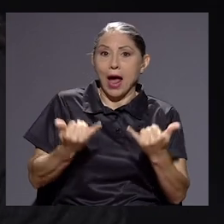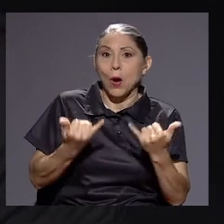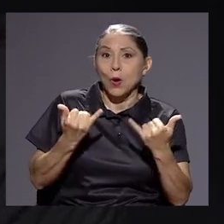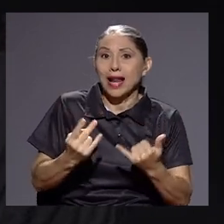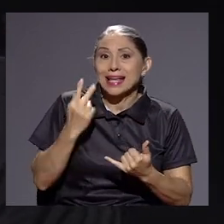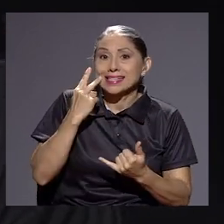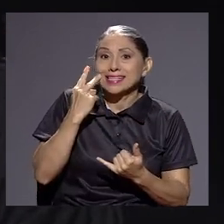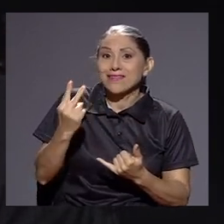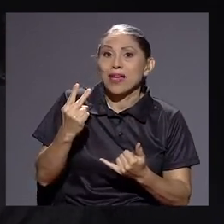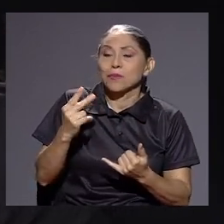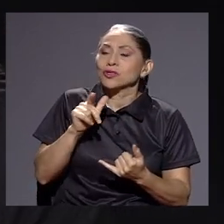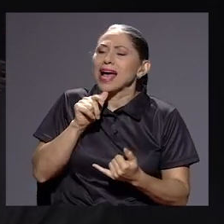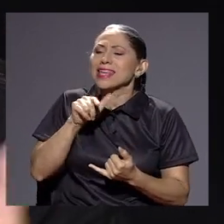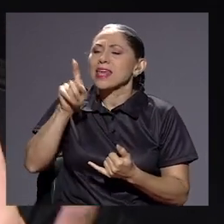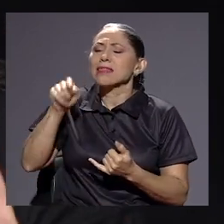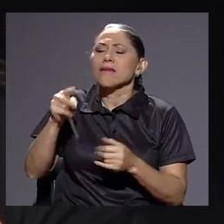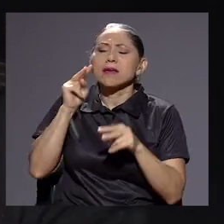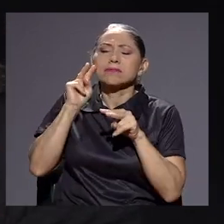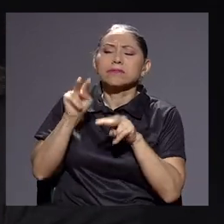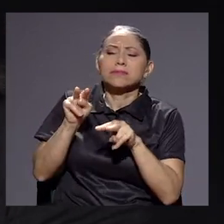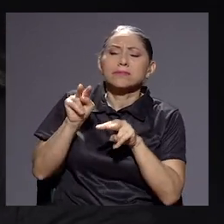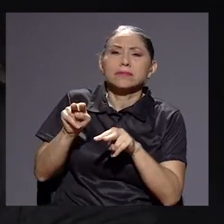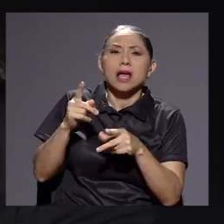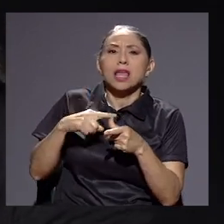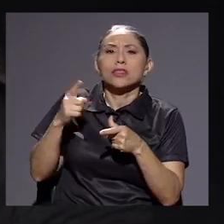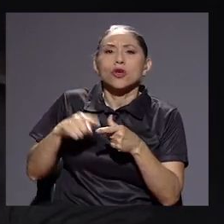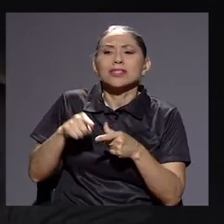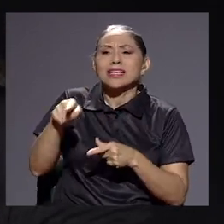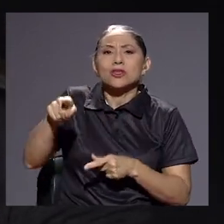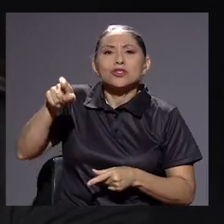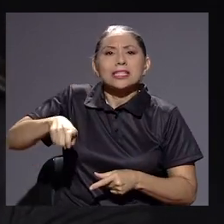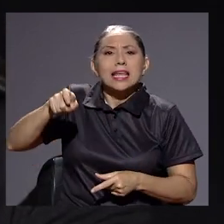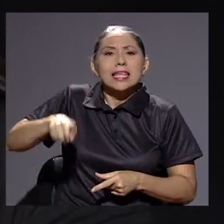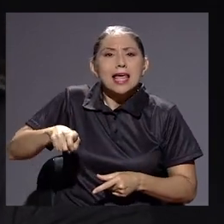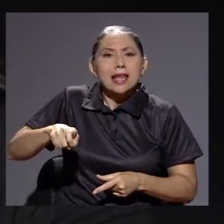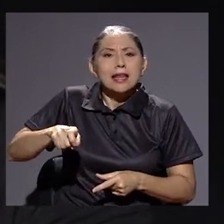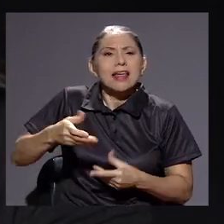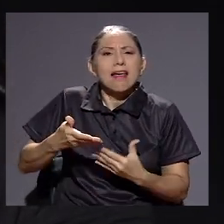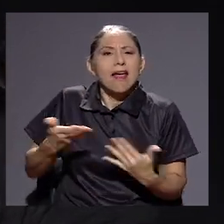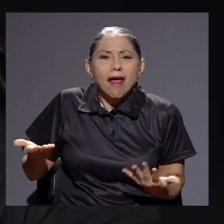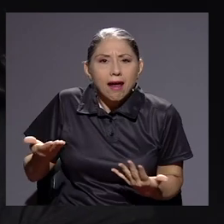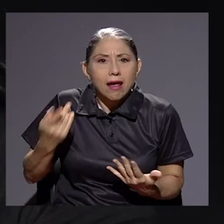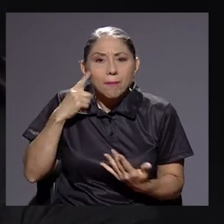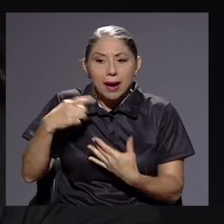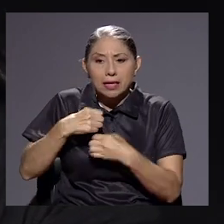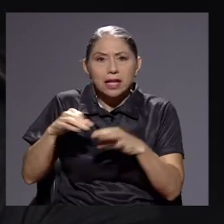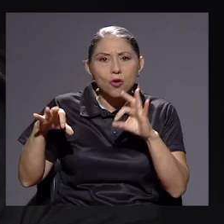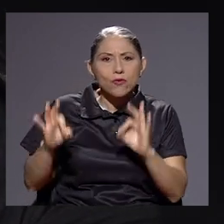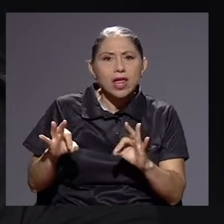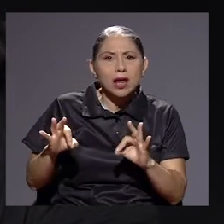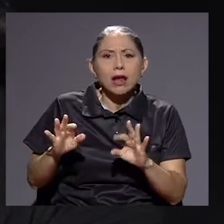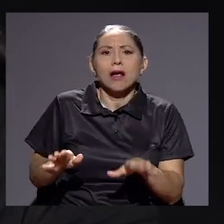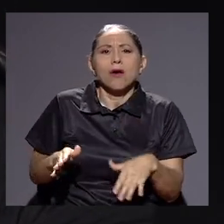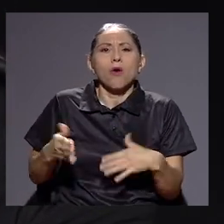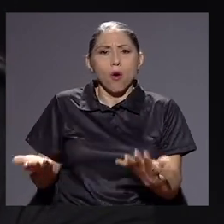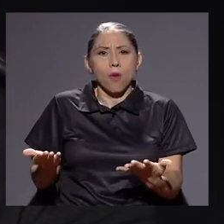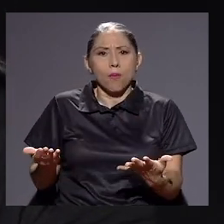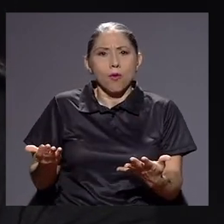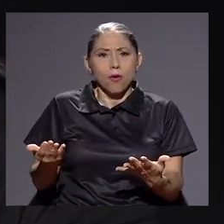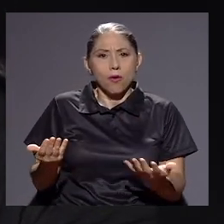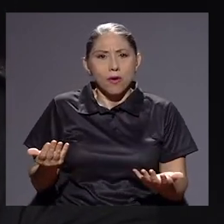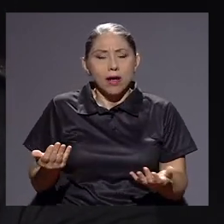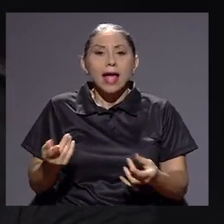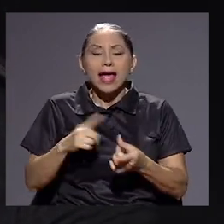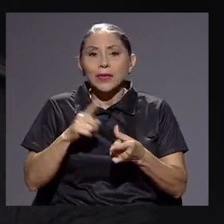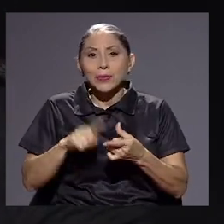los que les deben poner la mira, entonces, ¿qué es lo que están requiriendo para hacerlo bien? ¿Cómo lo están haciendo? Ahí es donde vamos.